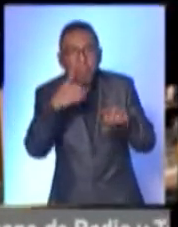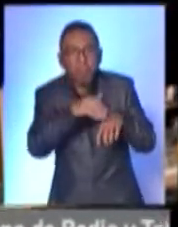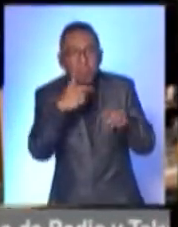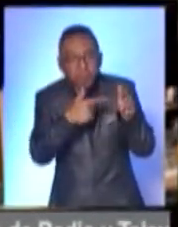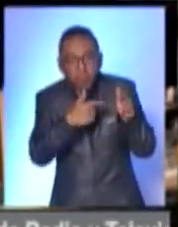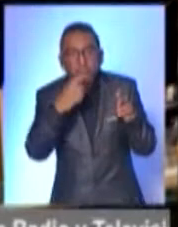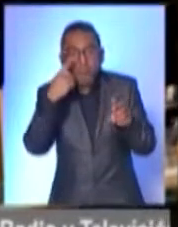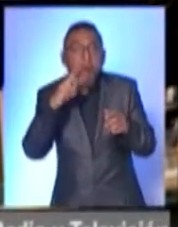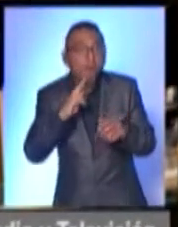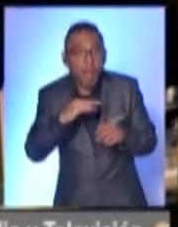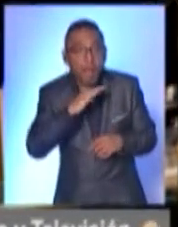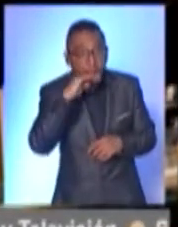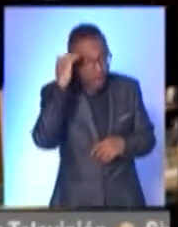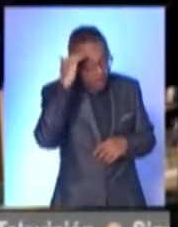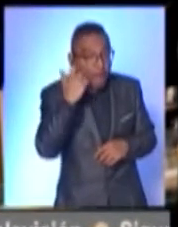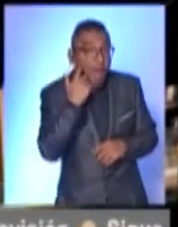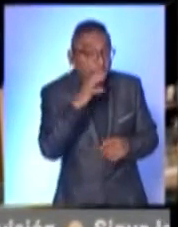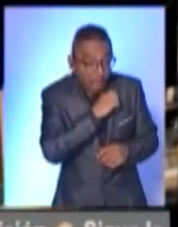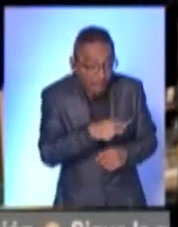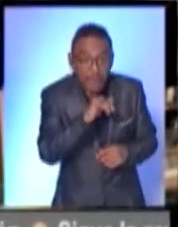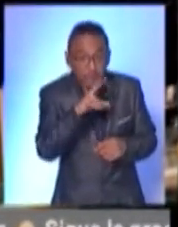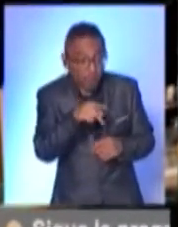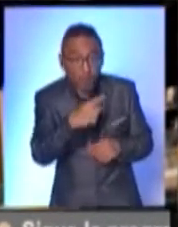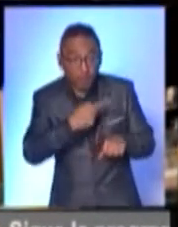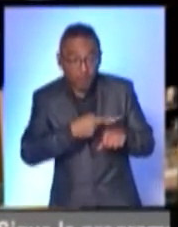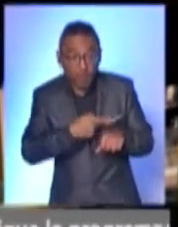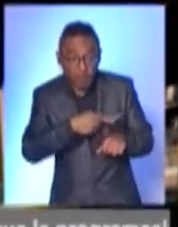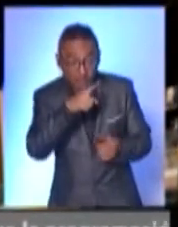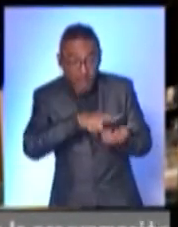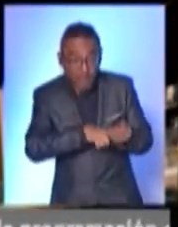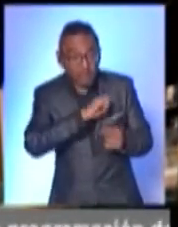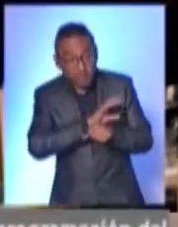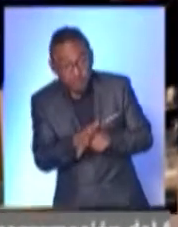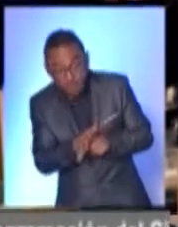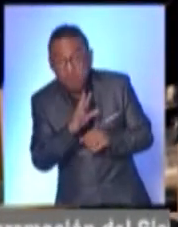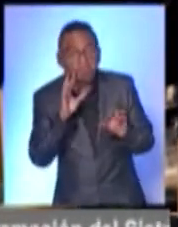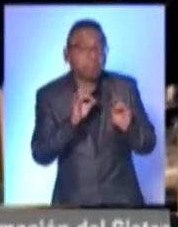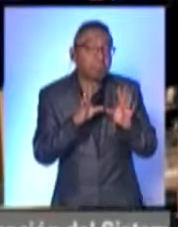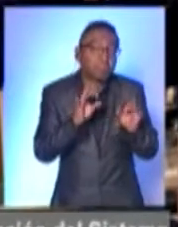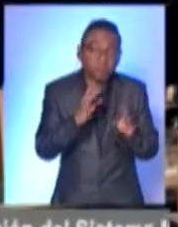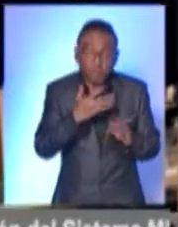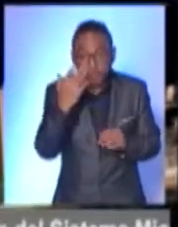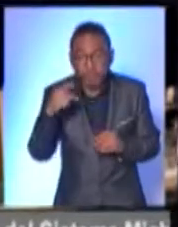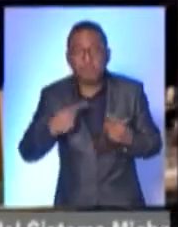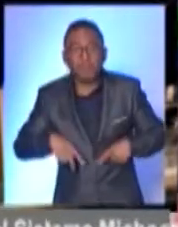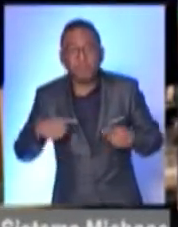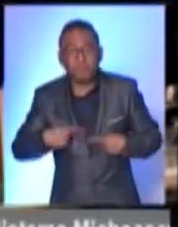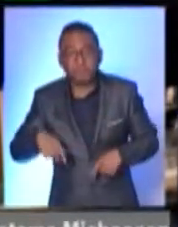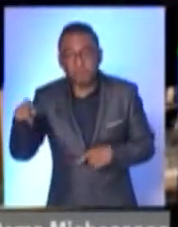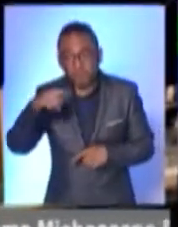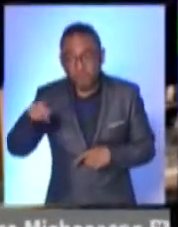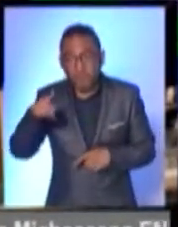algún viaje con fiebre, no con ello querría decir que tuvieran precisamente COVID-19. Recordó que aquellos pasajeros que son